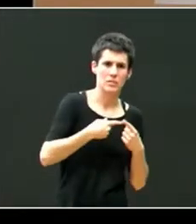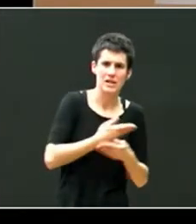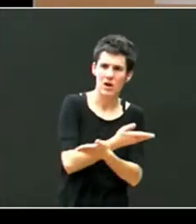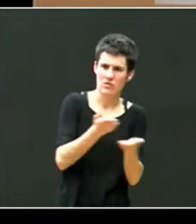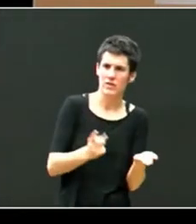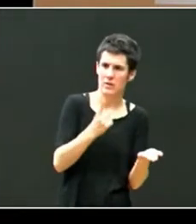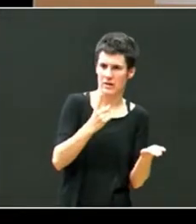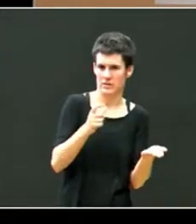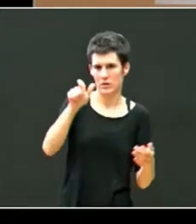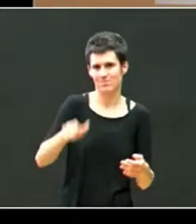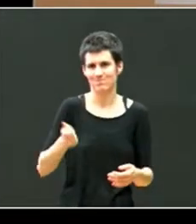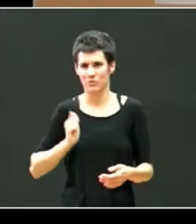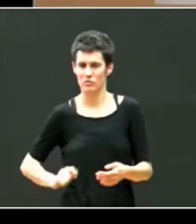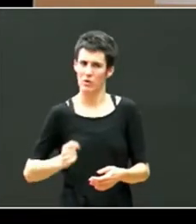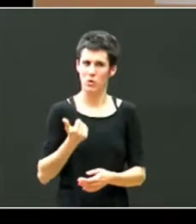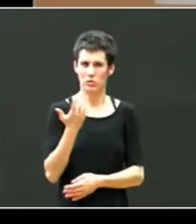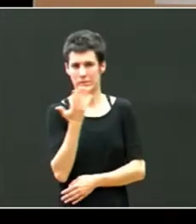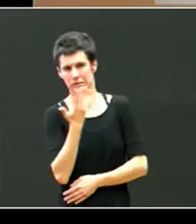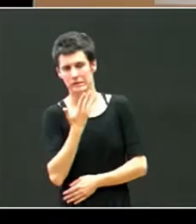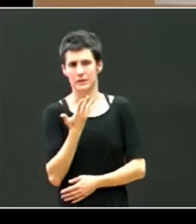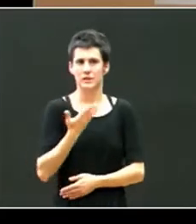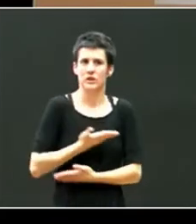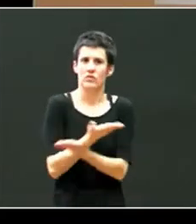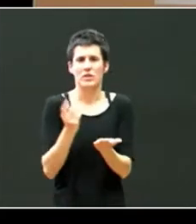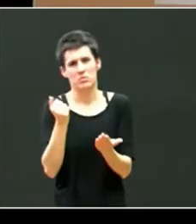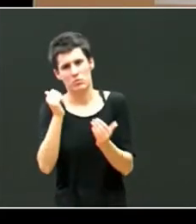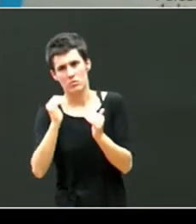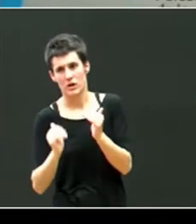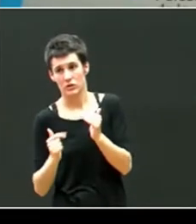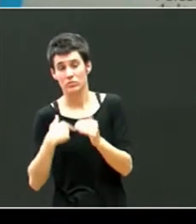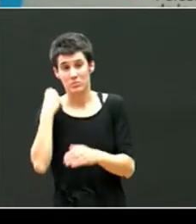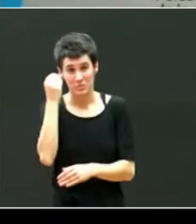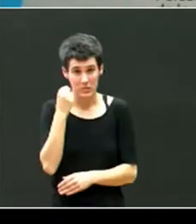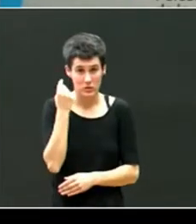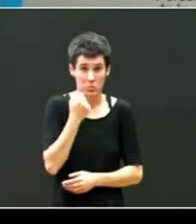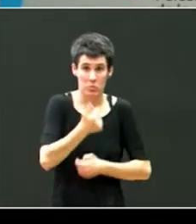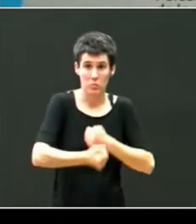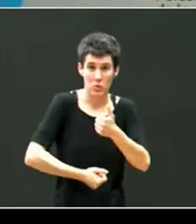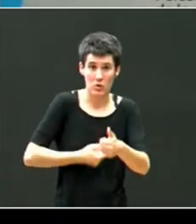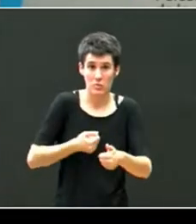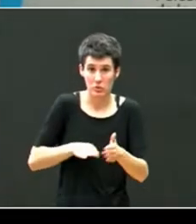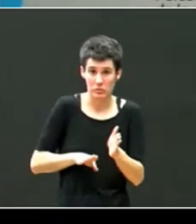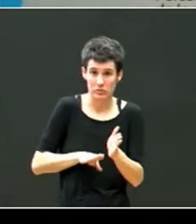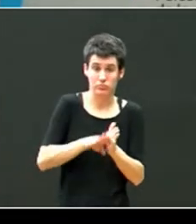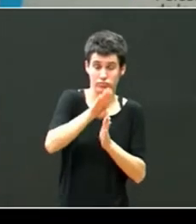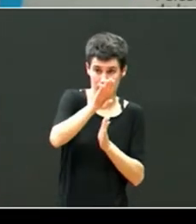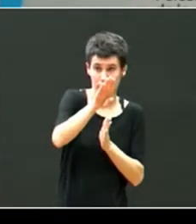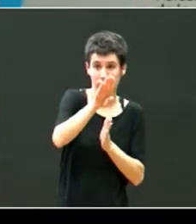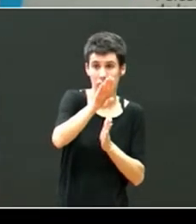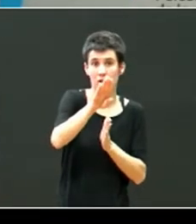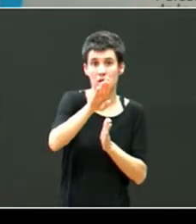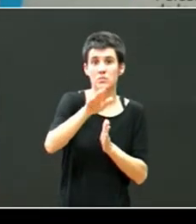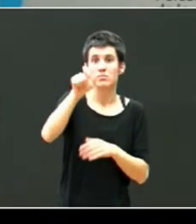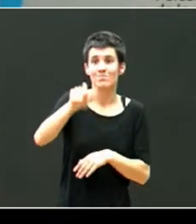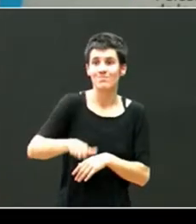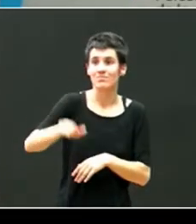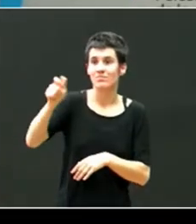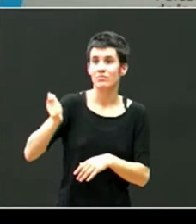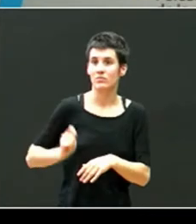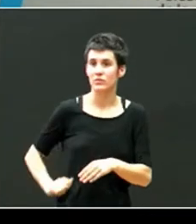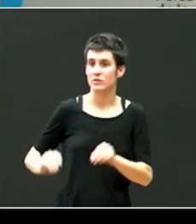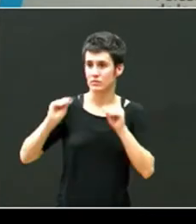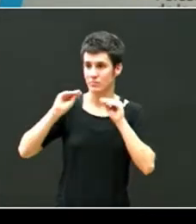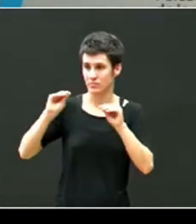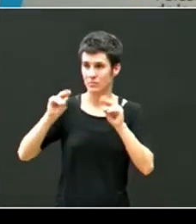Berestegui es decir creo que todavía aunque vamos avanzando mucho la formación de profesionales en los efectos del